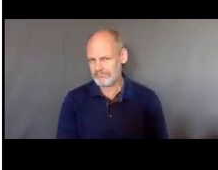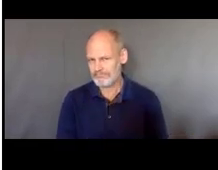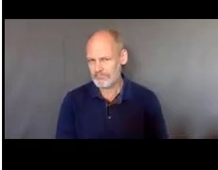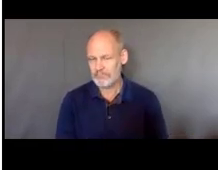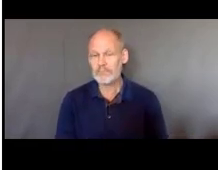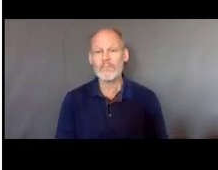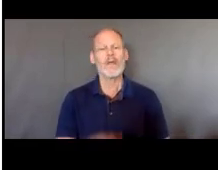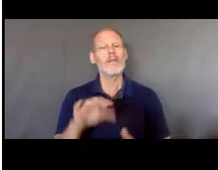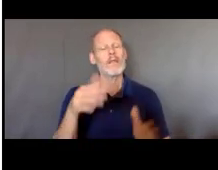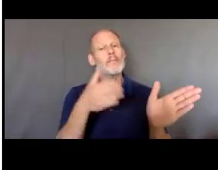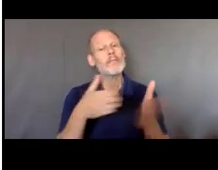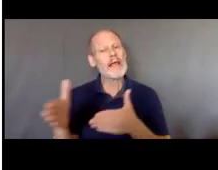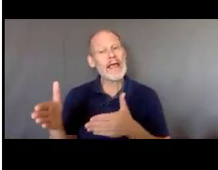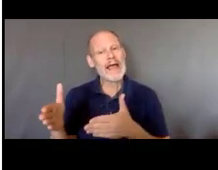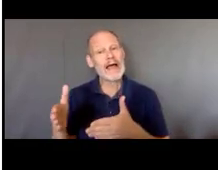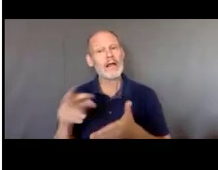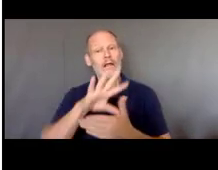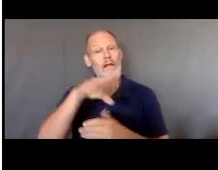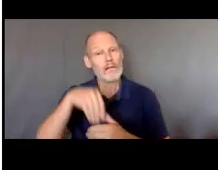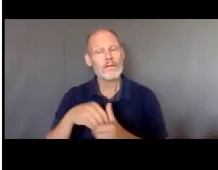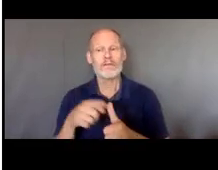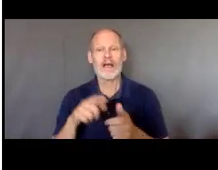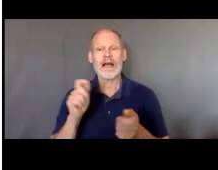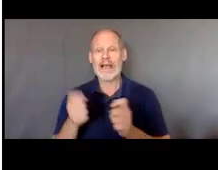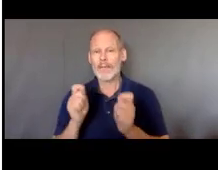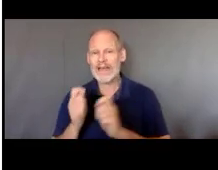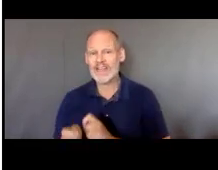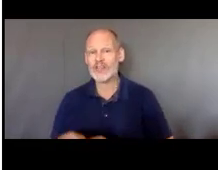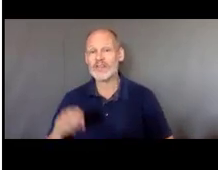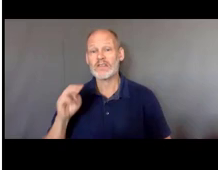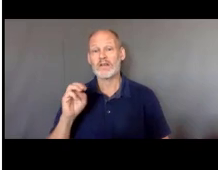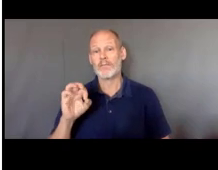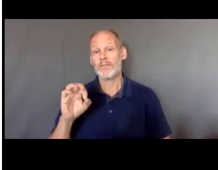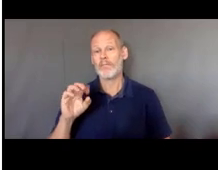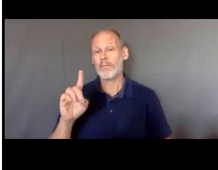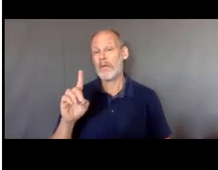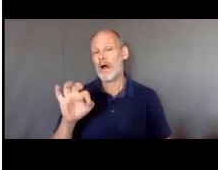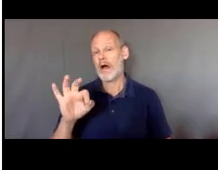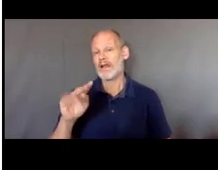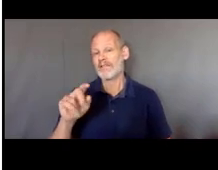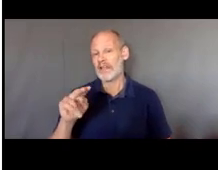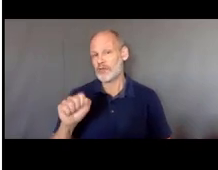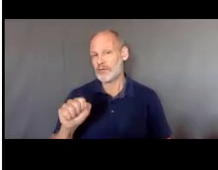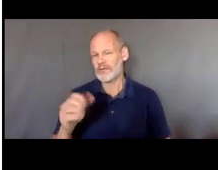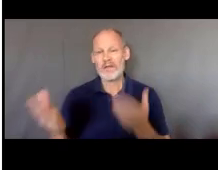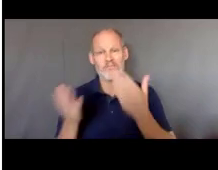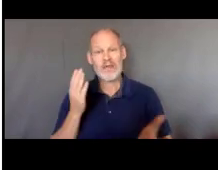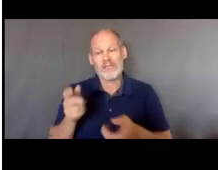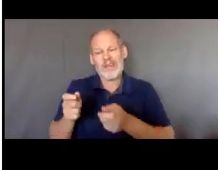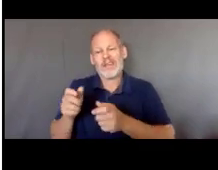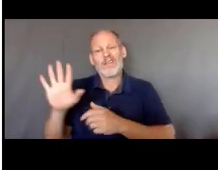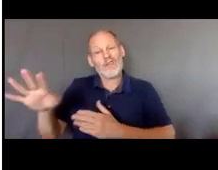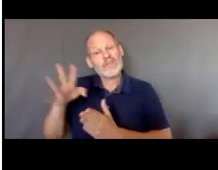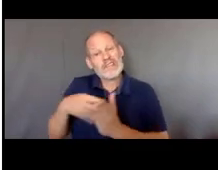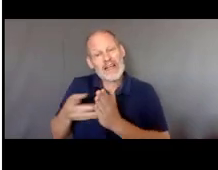mencionó, modificaciones o adaptaciones. Entonces, por ejemplo, un estudiante a lo mejor necesita un horario modificado para asistir a la escuela por su